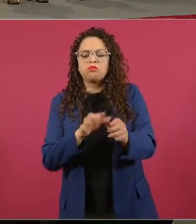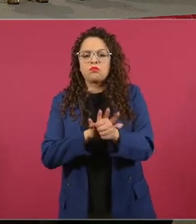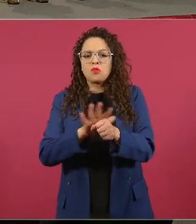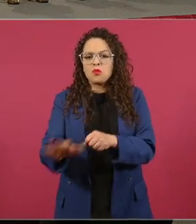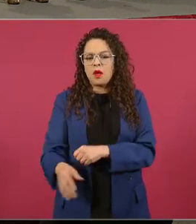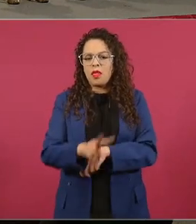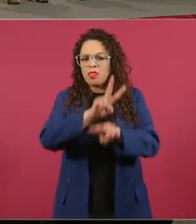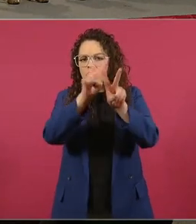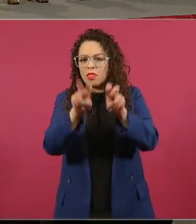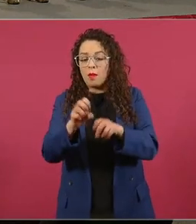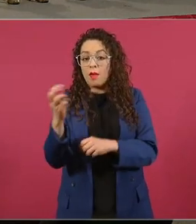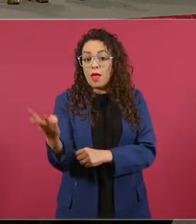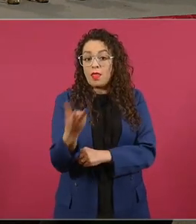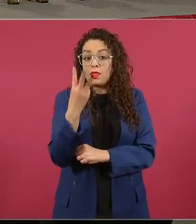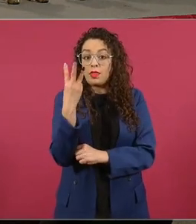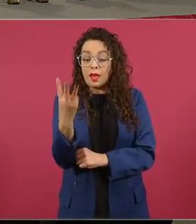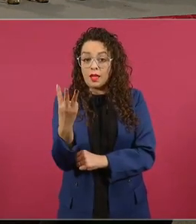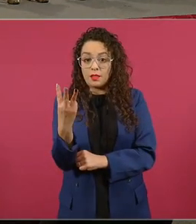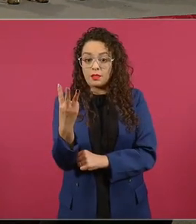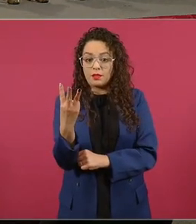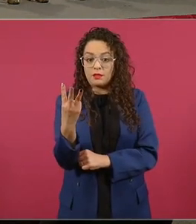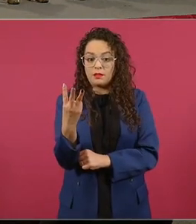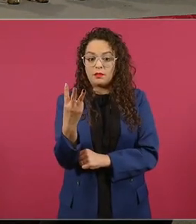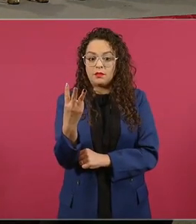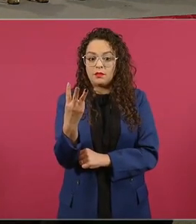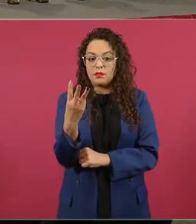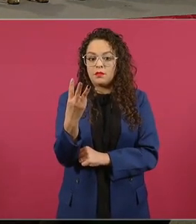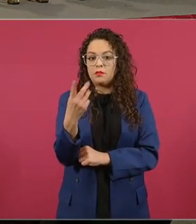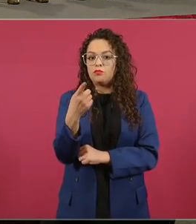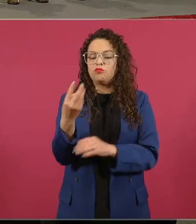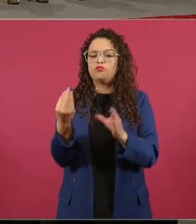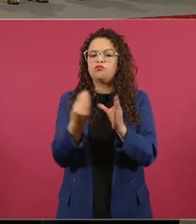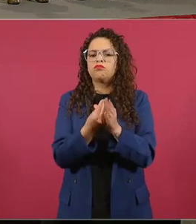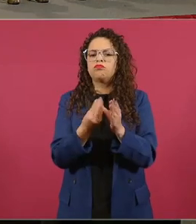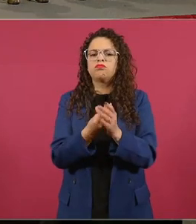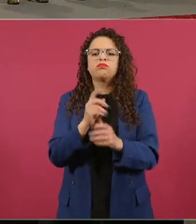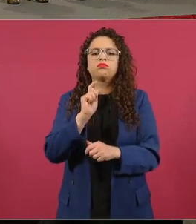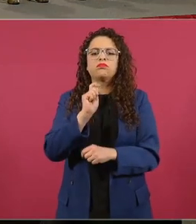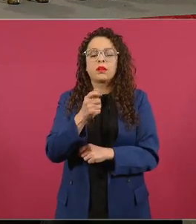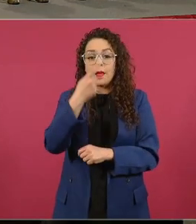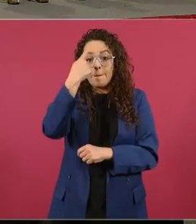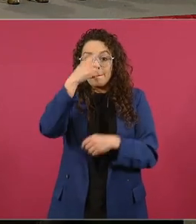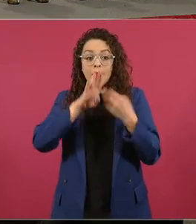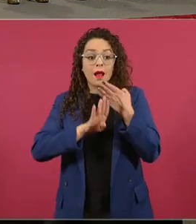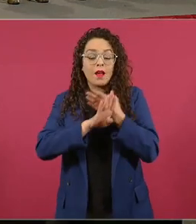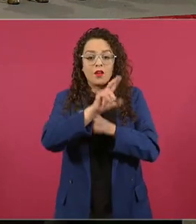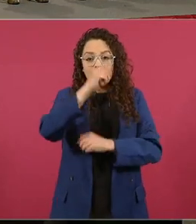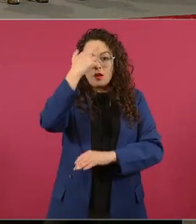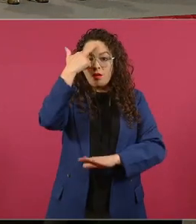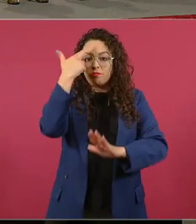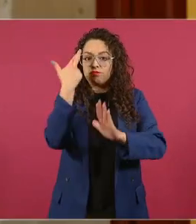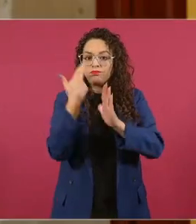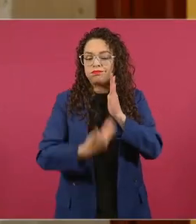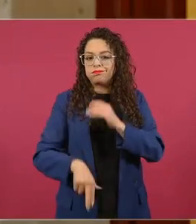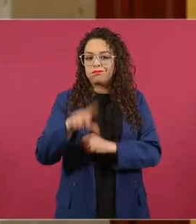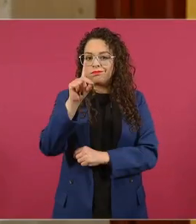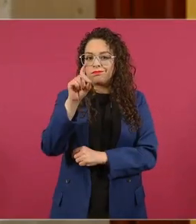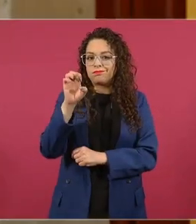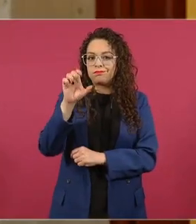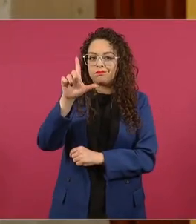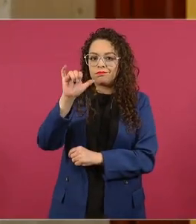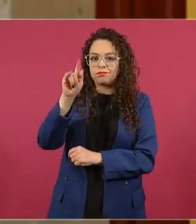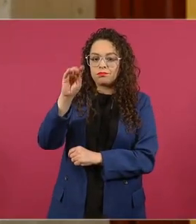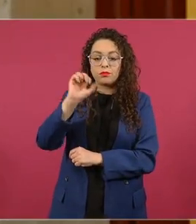de carácter preventivo, de prevención del delito y también de justicia